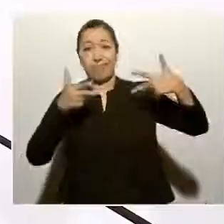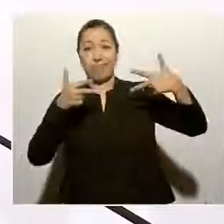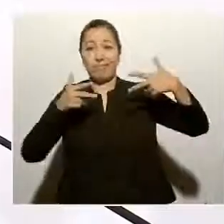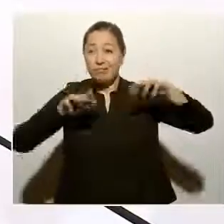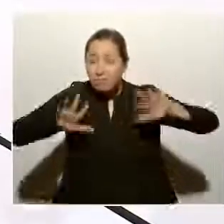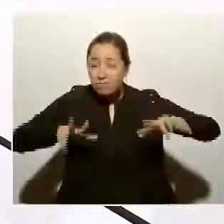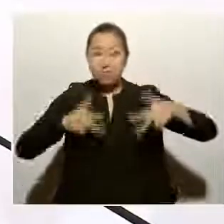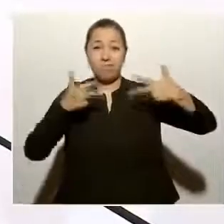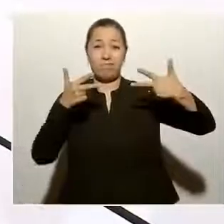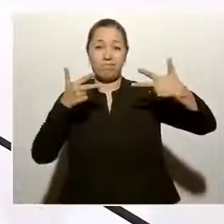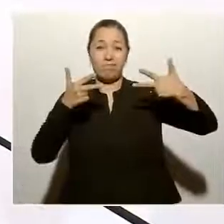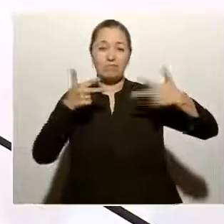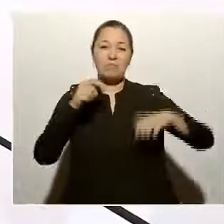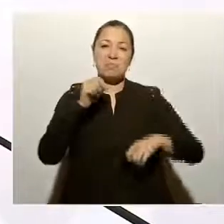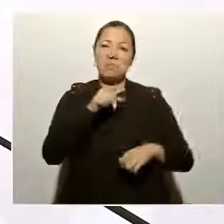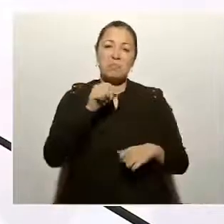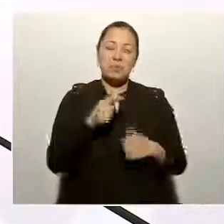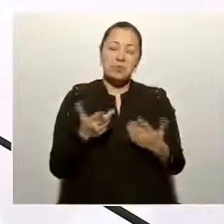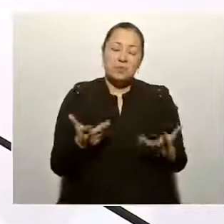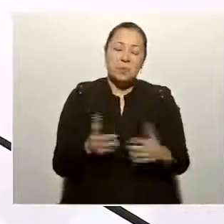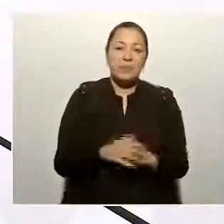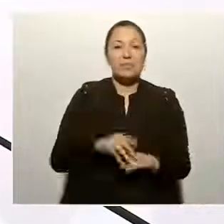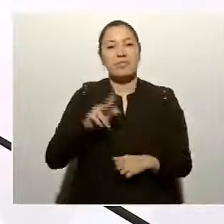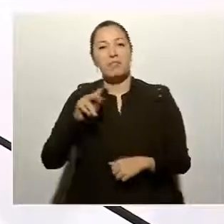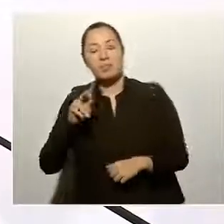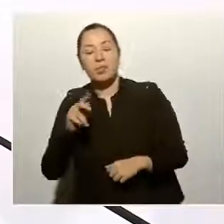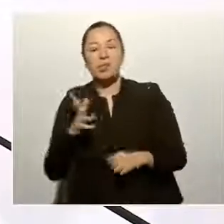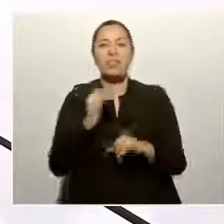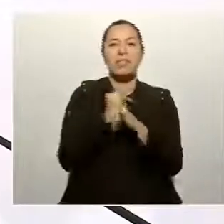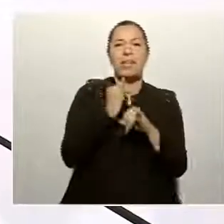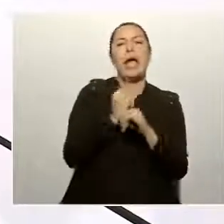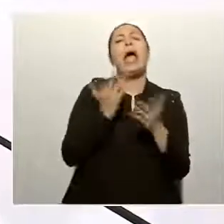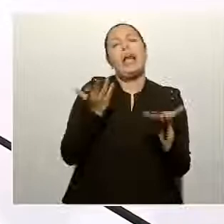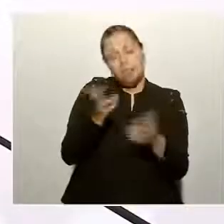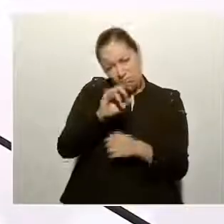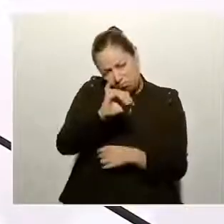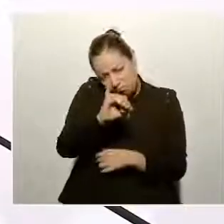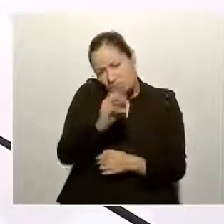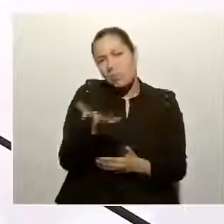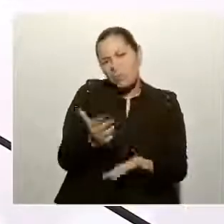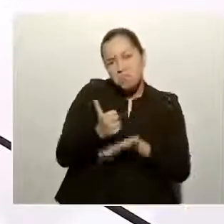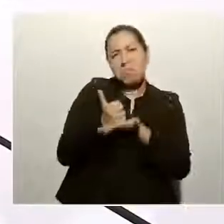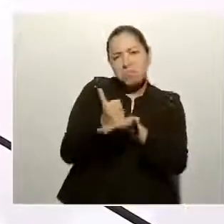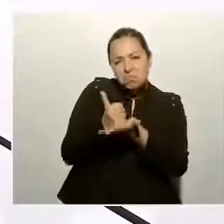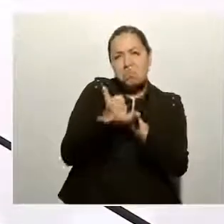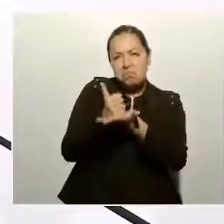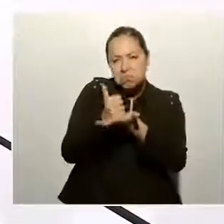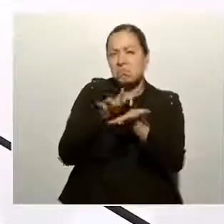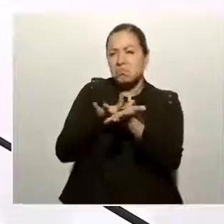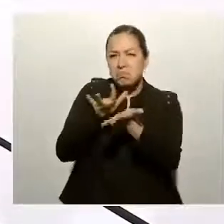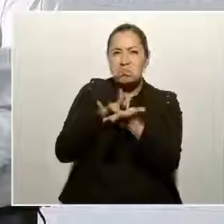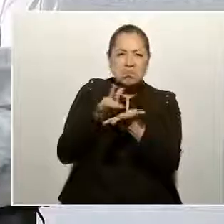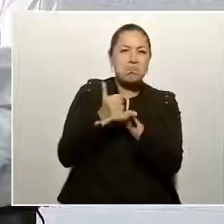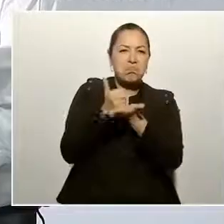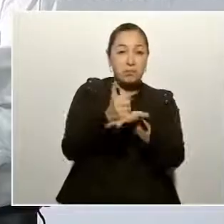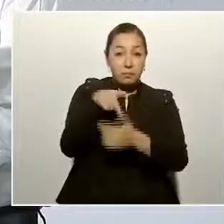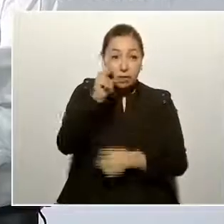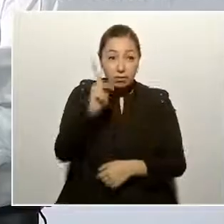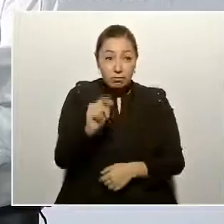con televisión, con internet, han ayudado mucho, pero no es lo mejor.